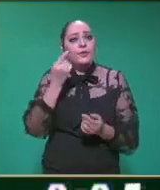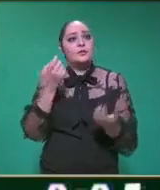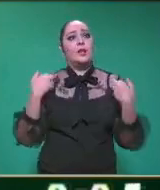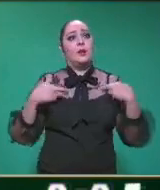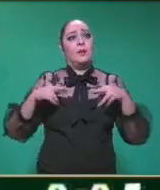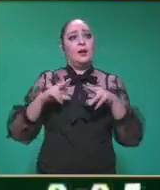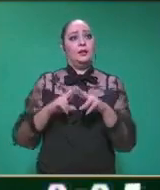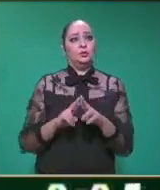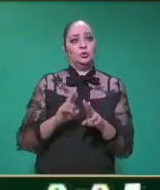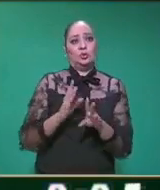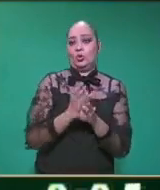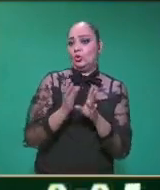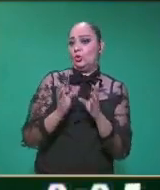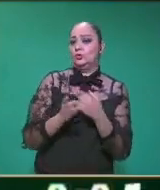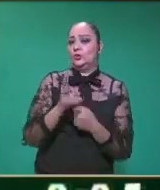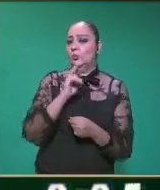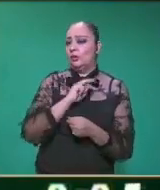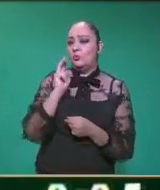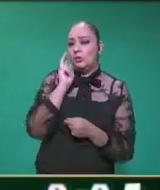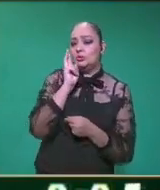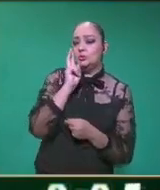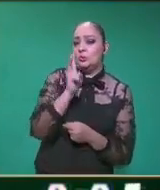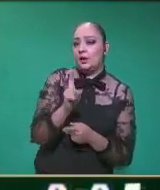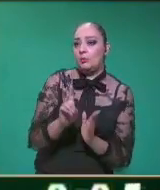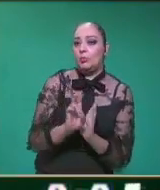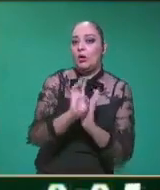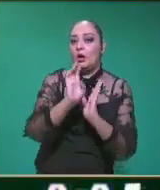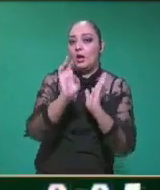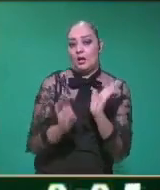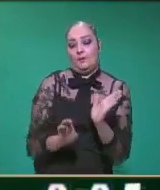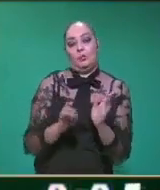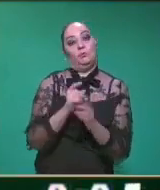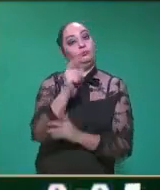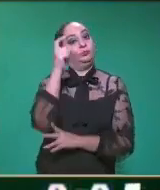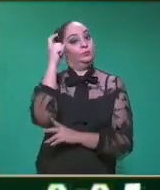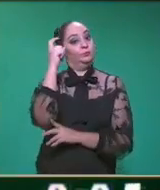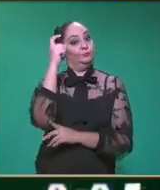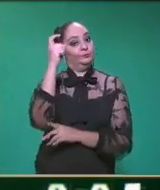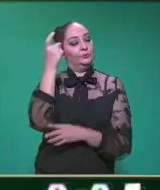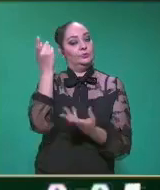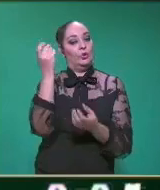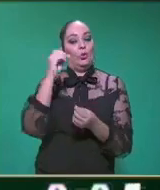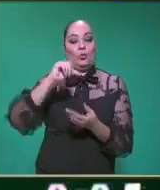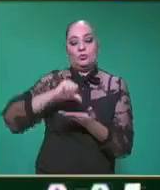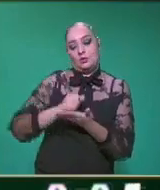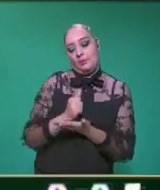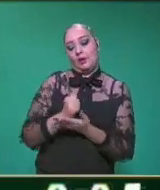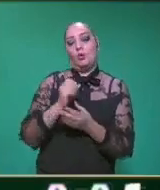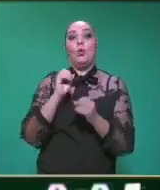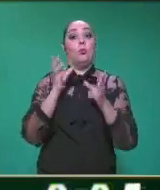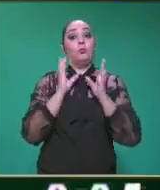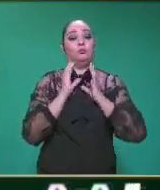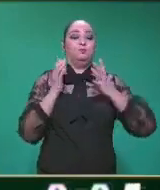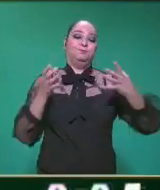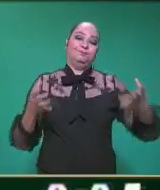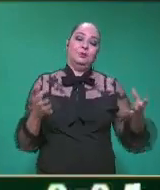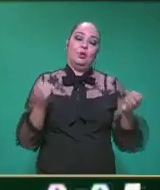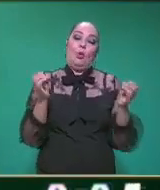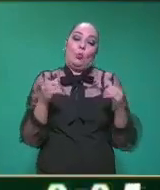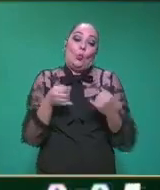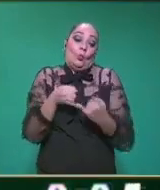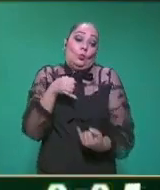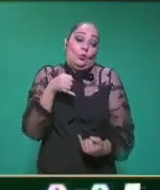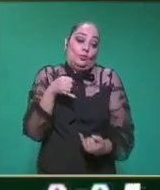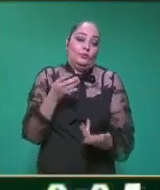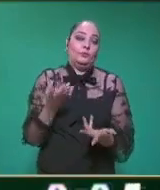profesor, son los que podemos ver a simple vista, que en este caso es la estatura y la complexión corporal. Bueno, primeramente